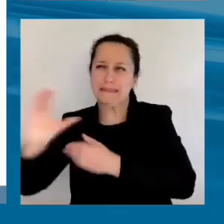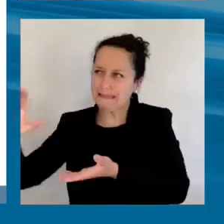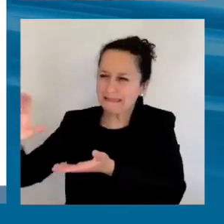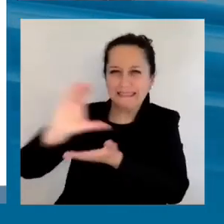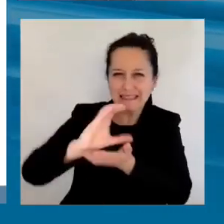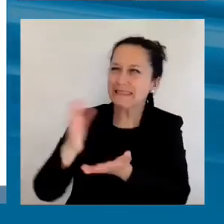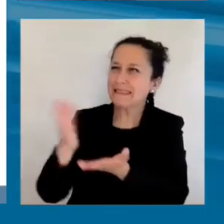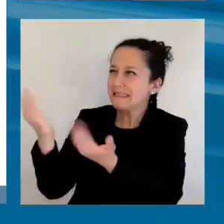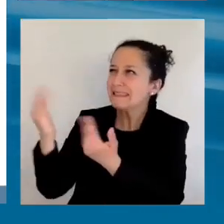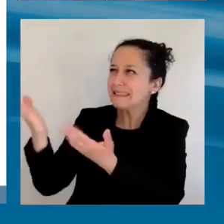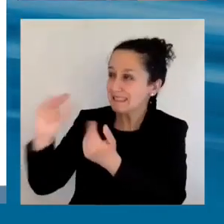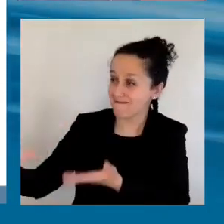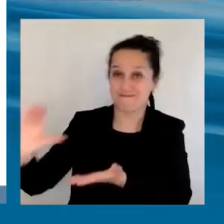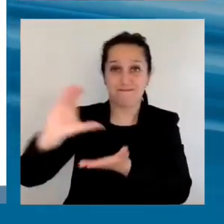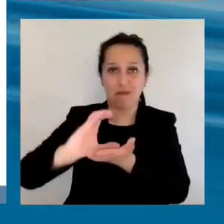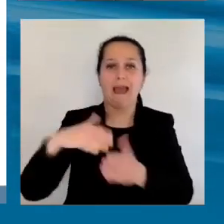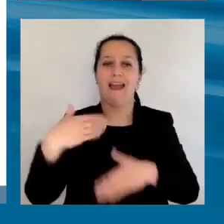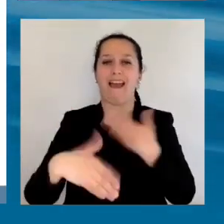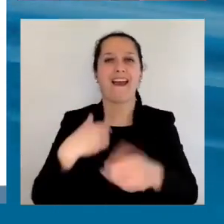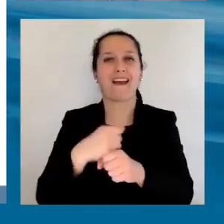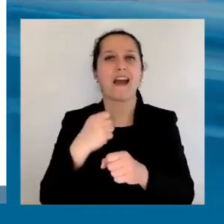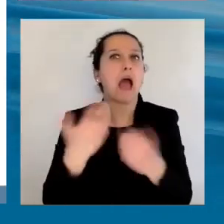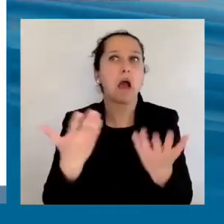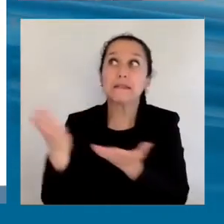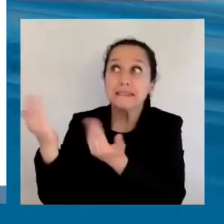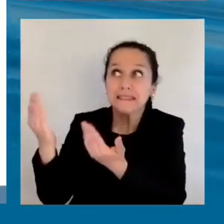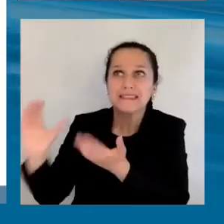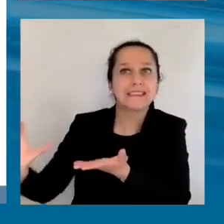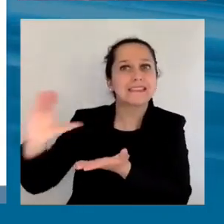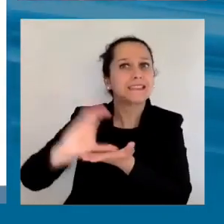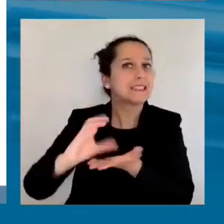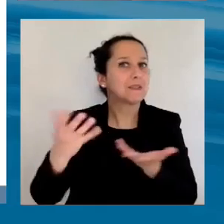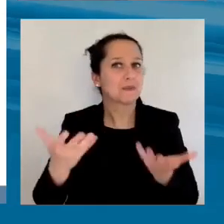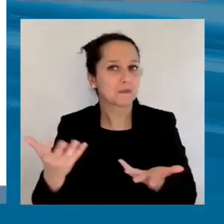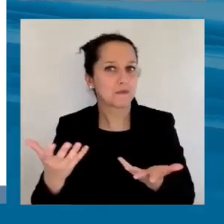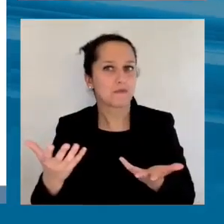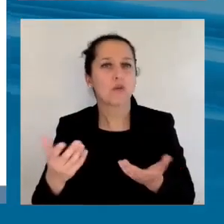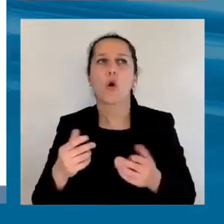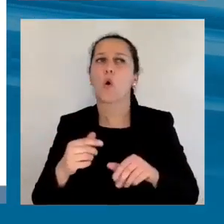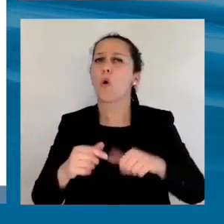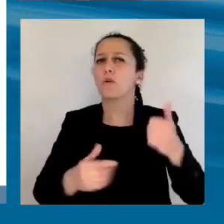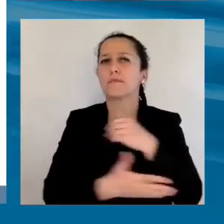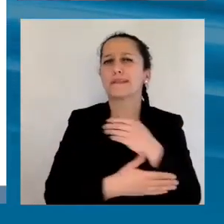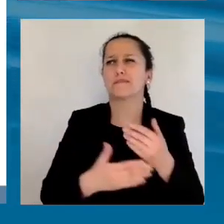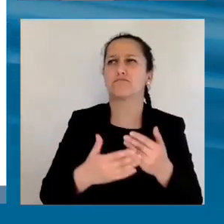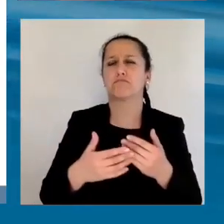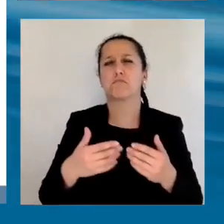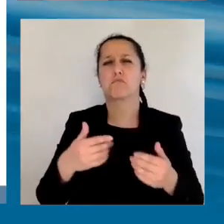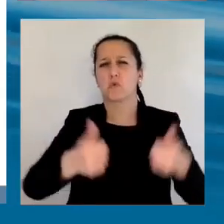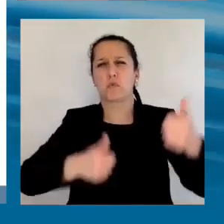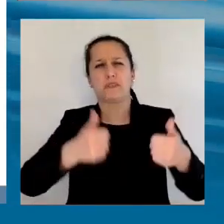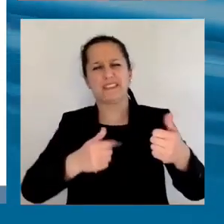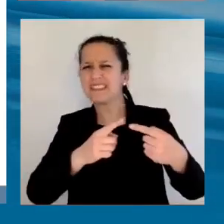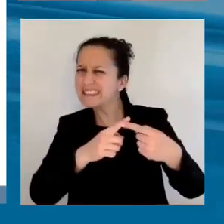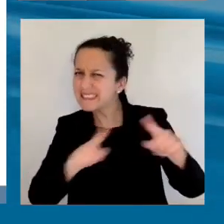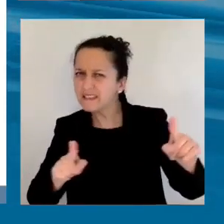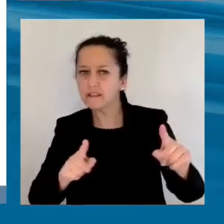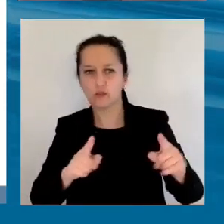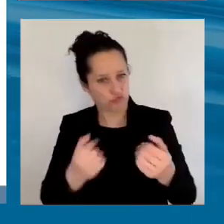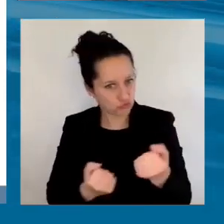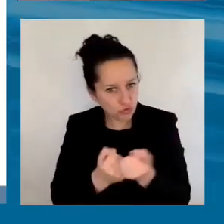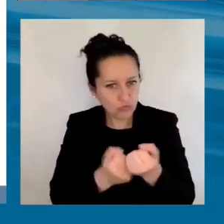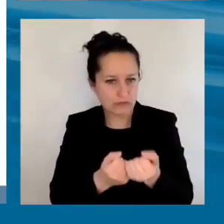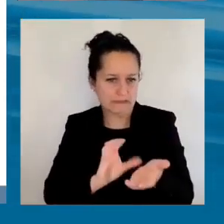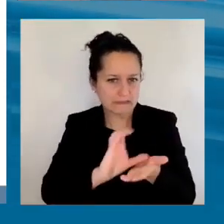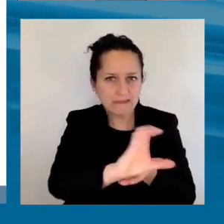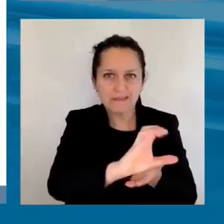Y bueno, es un tema delicado porque hay formas válidas de competir, hay formas que no son tan válidas. Si hay países que compiten con base en subsidios, etc., es un